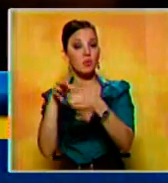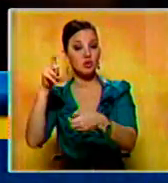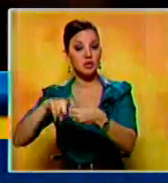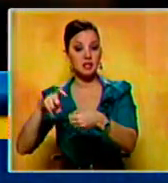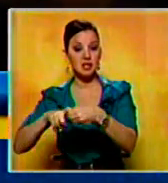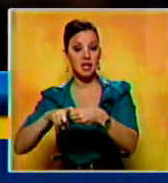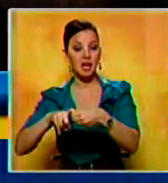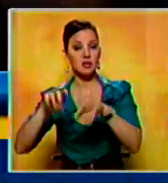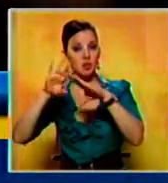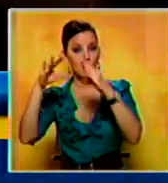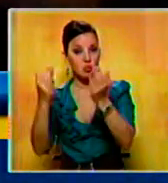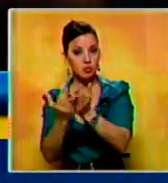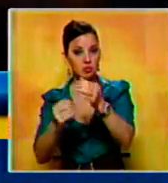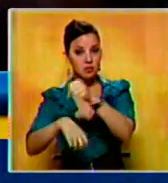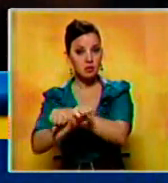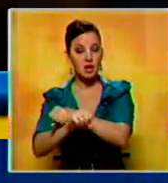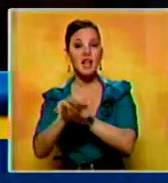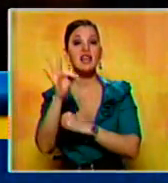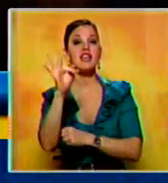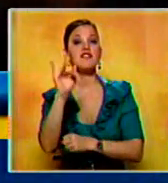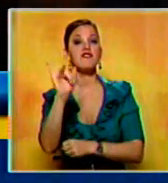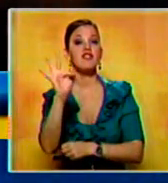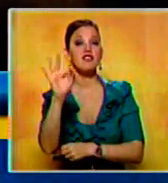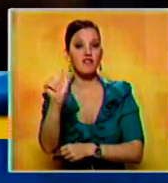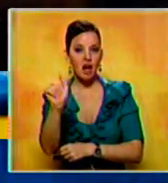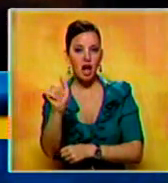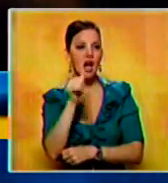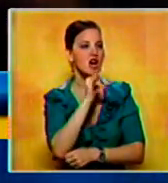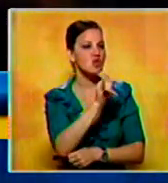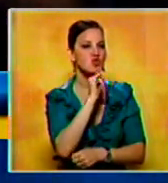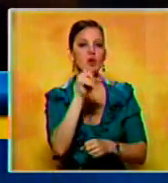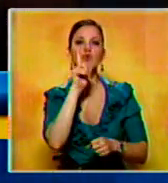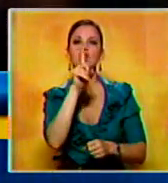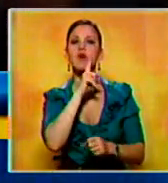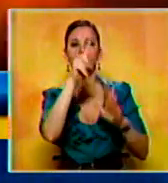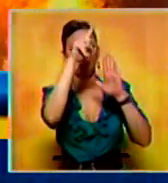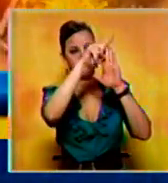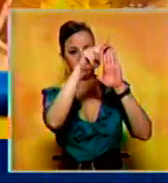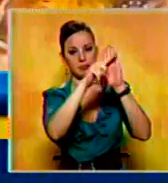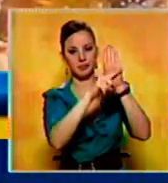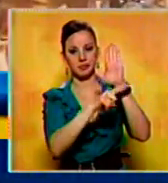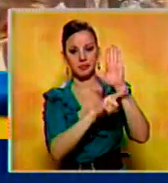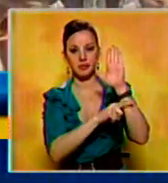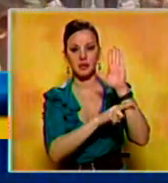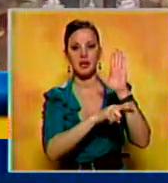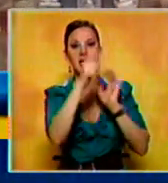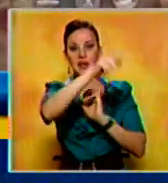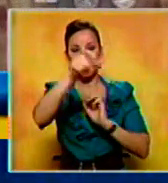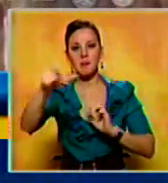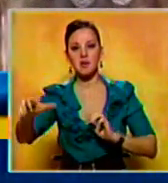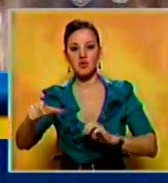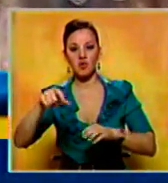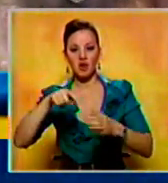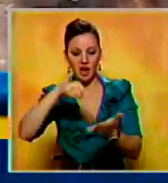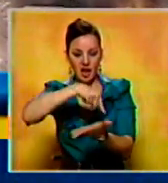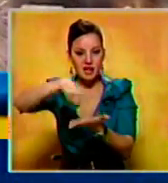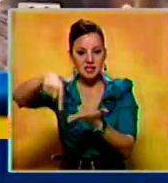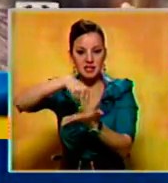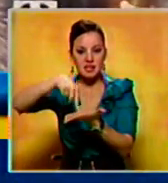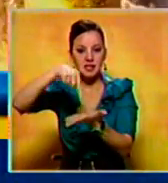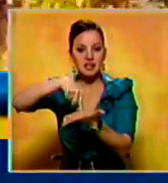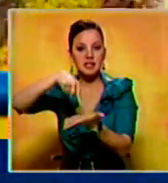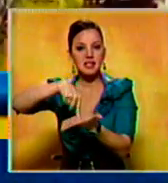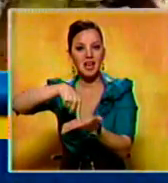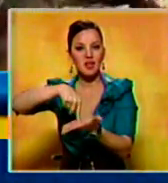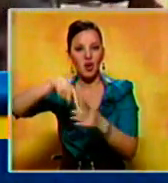FIFPRO y la FIFA, anunciaron los 15 centrocampistas candidatos al premio FIFA a FIFPRO World 2014. En la